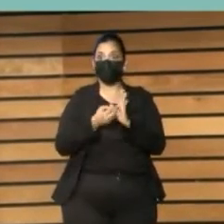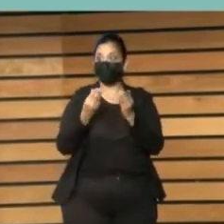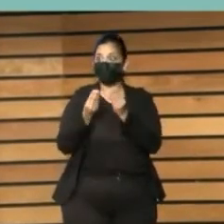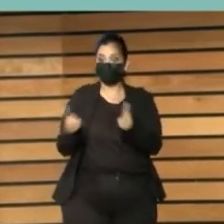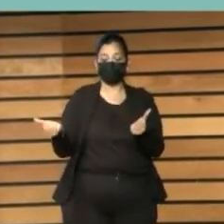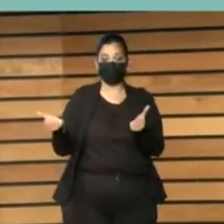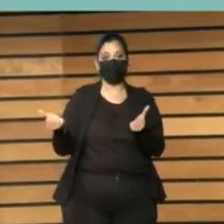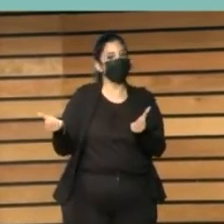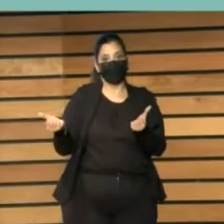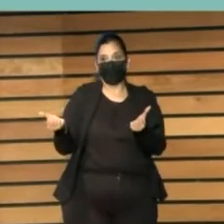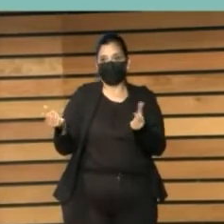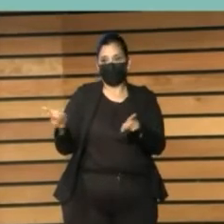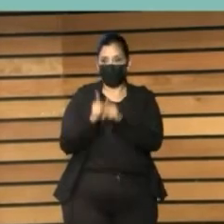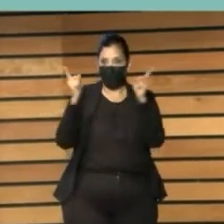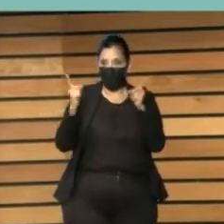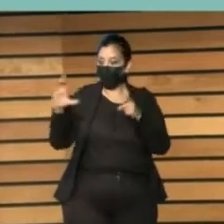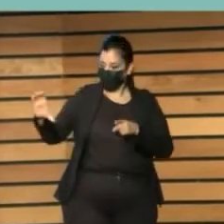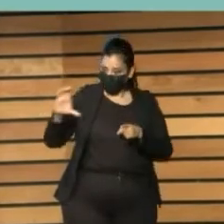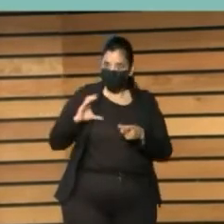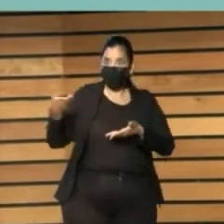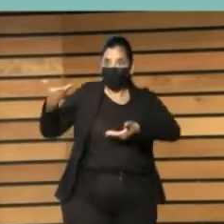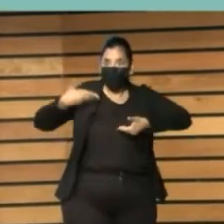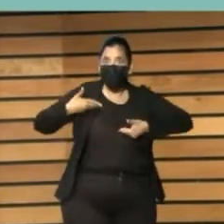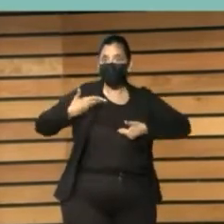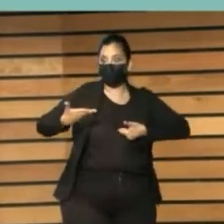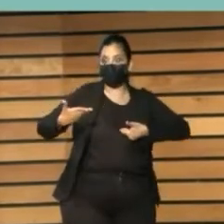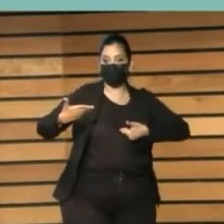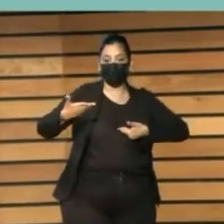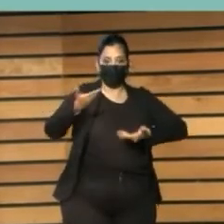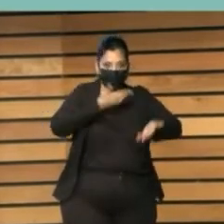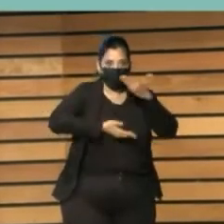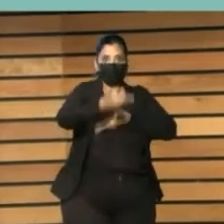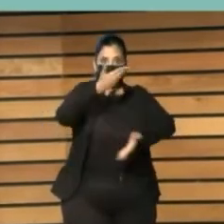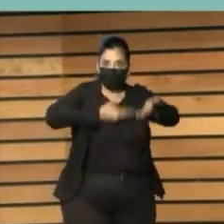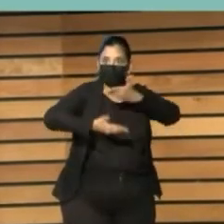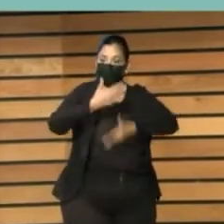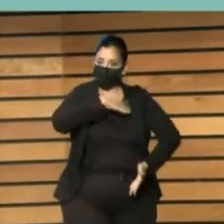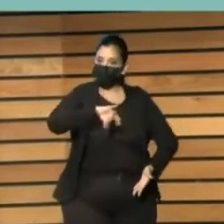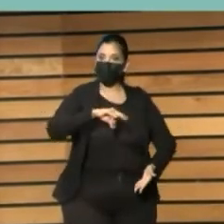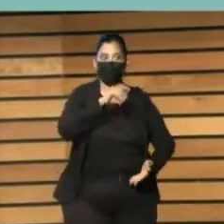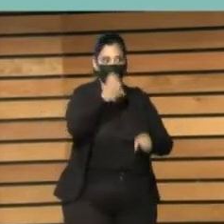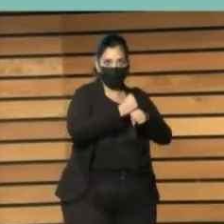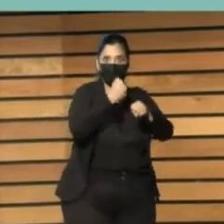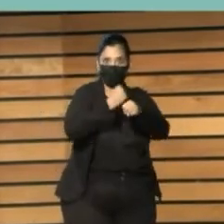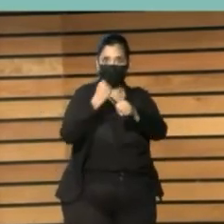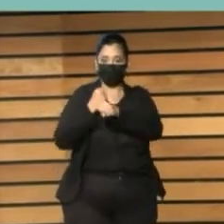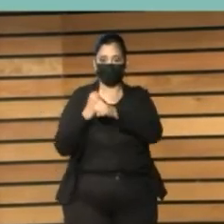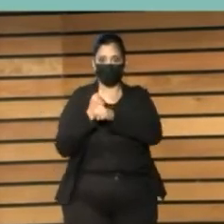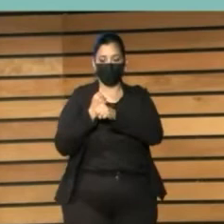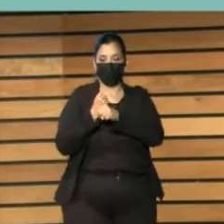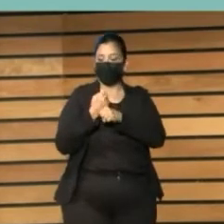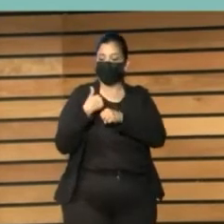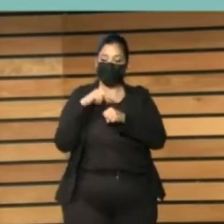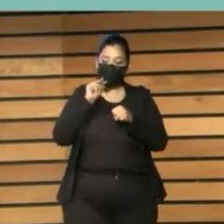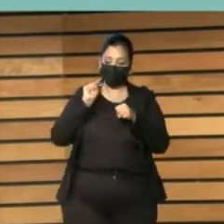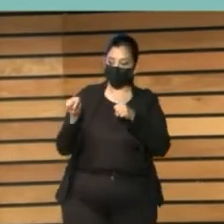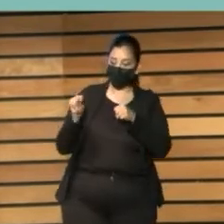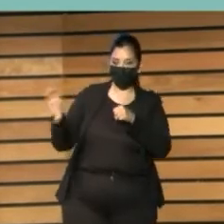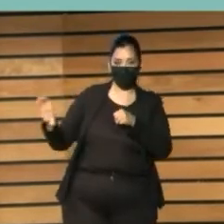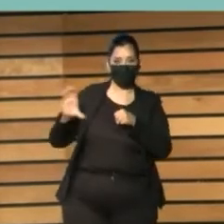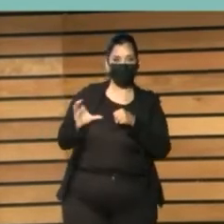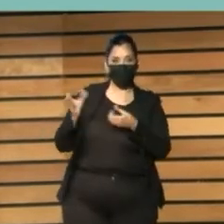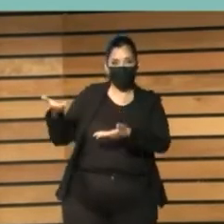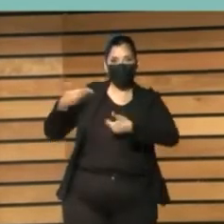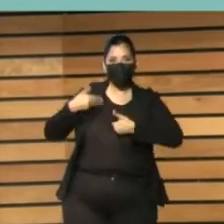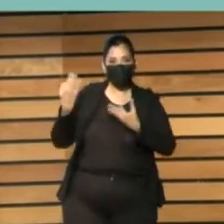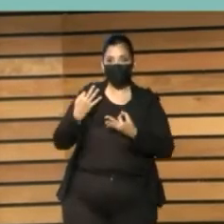fondos. Entonces, todas estas alianzas estratégicas, porque hay una estrategia detrás, y la palabra estrategia quiero